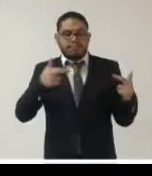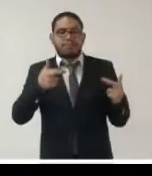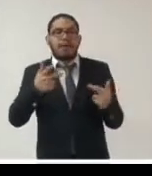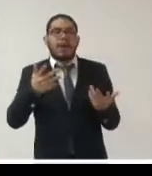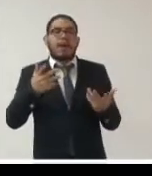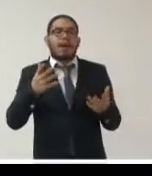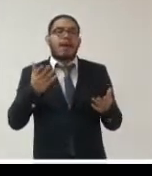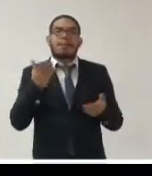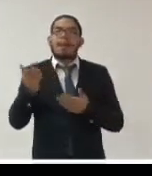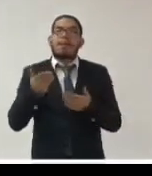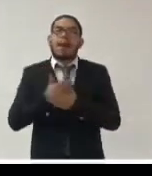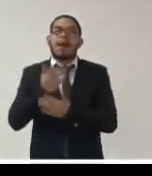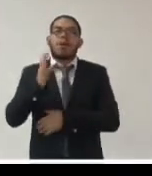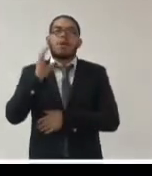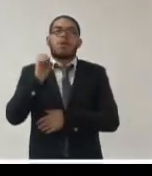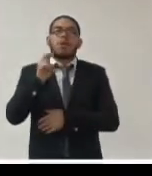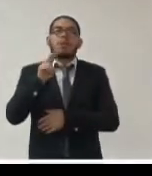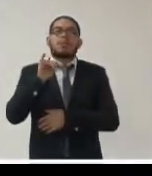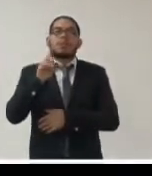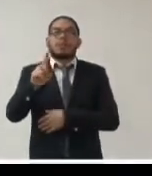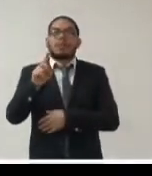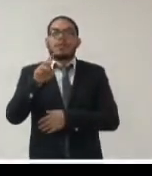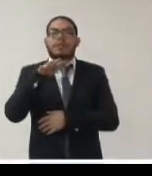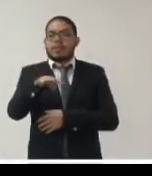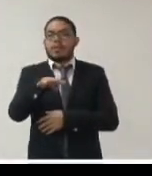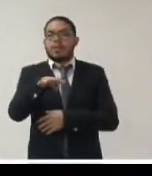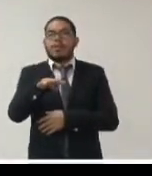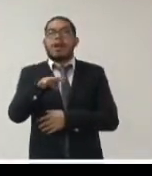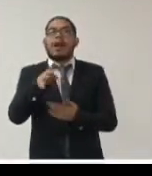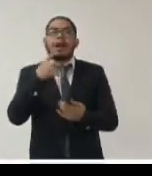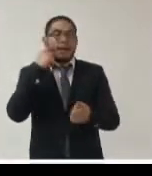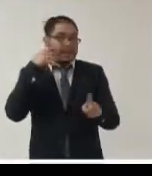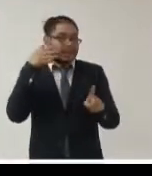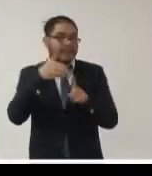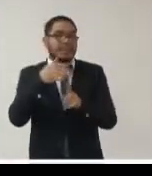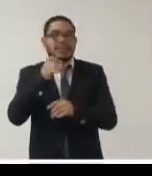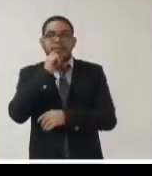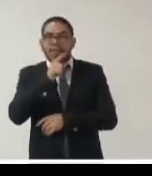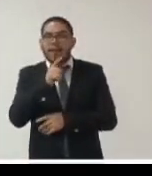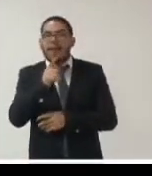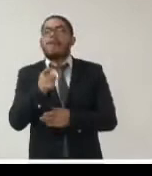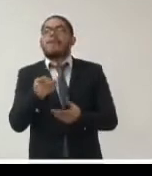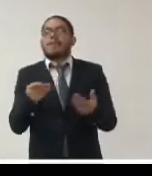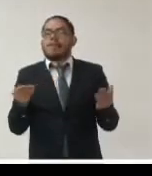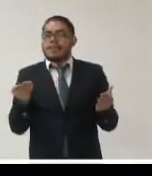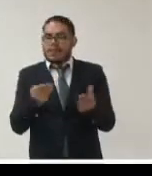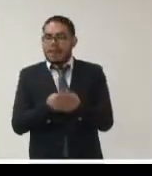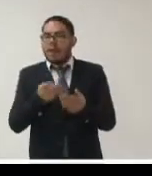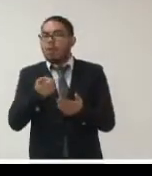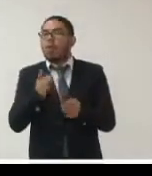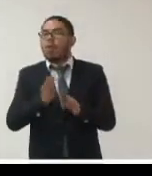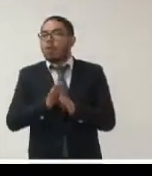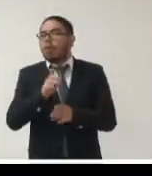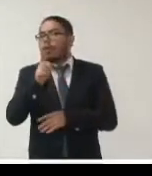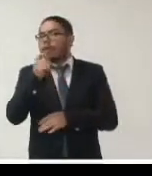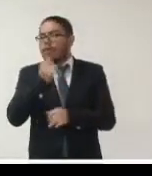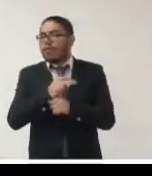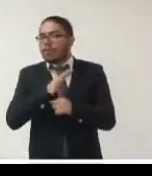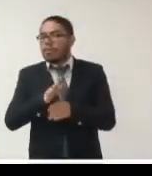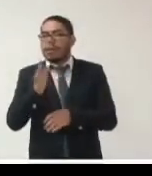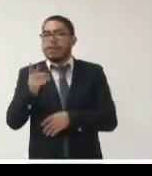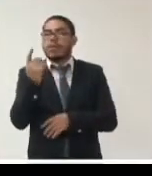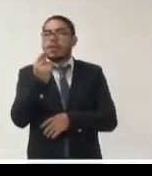-19 en este apartado encontramos una clasificación de las solicitudes de información de acuerdo a su